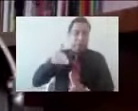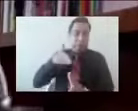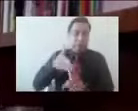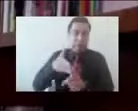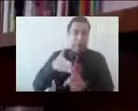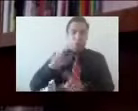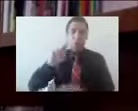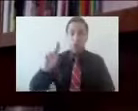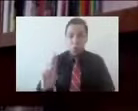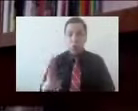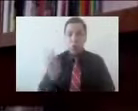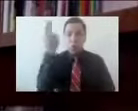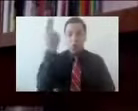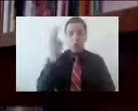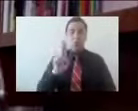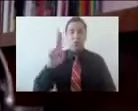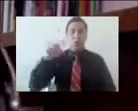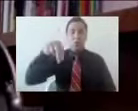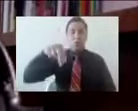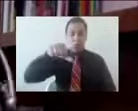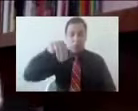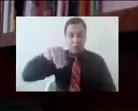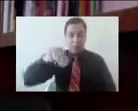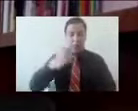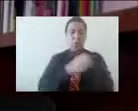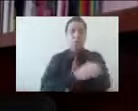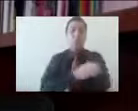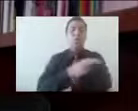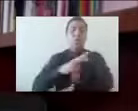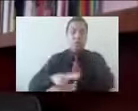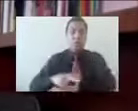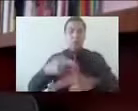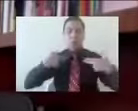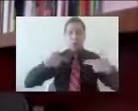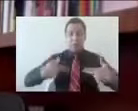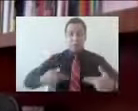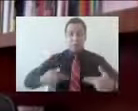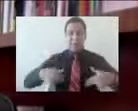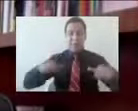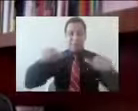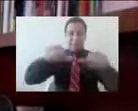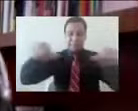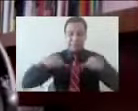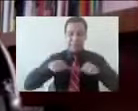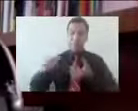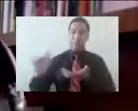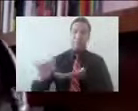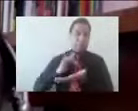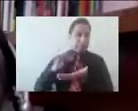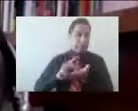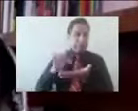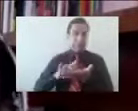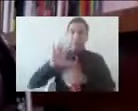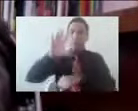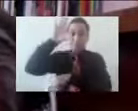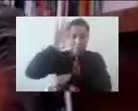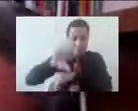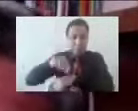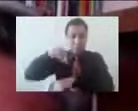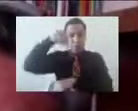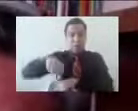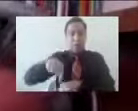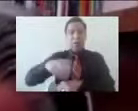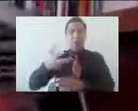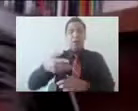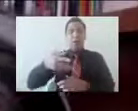Autónoma de México, a la Coordinación de Humanidades, quienes nos dan todo el apoyo para que esto sea posible y hacer llegar